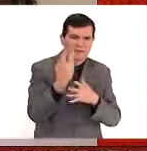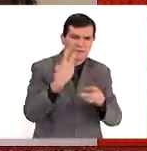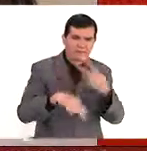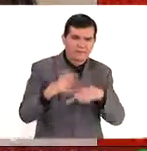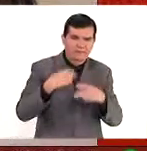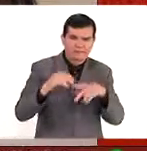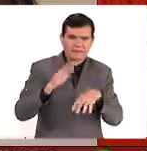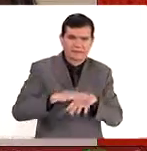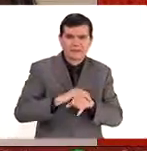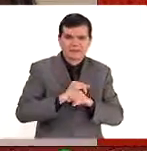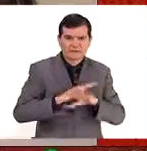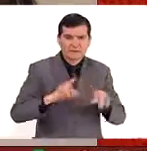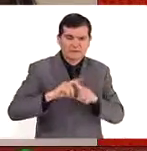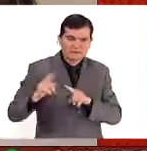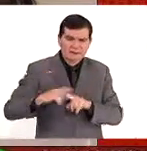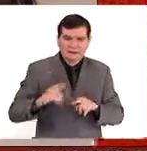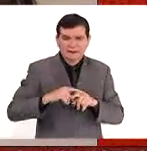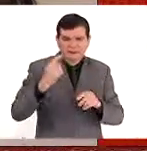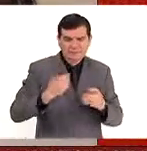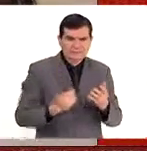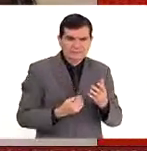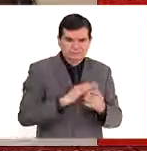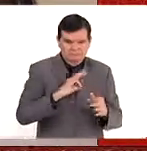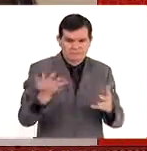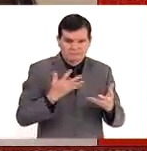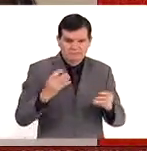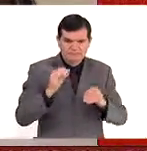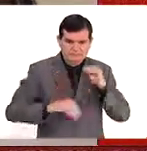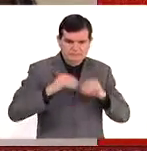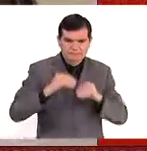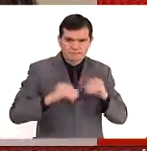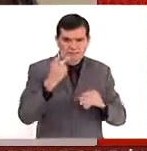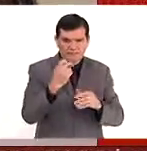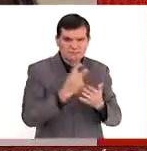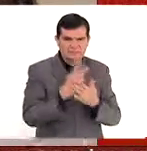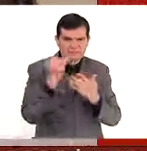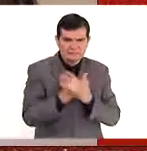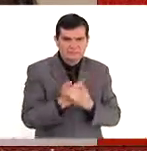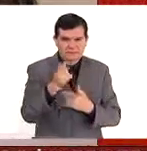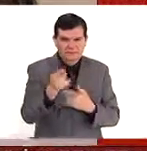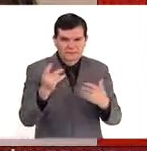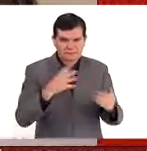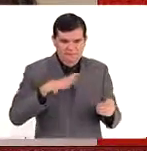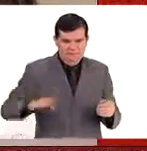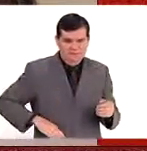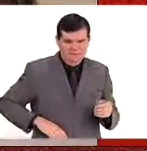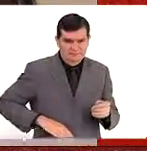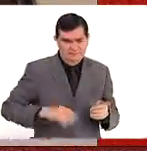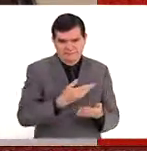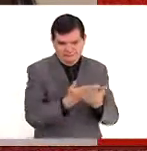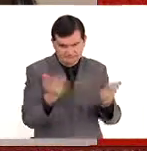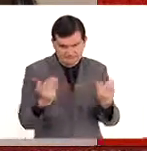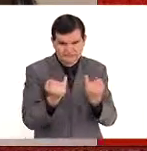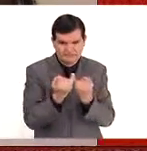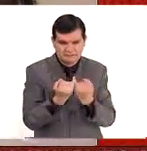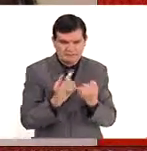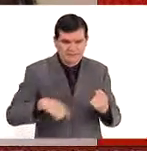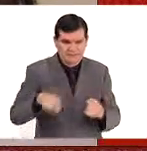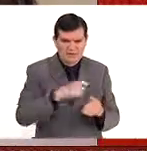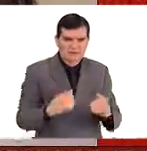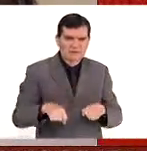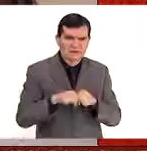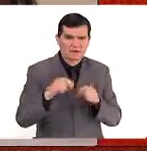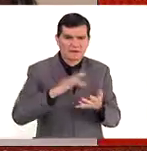otros jóvenes mexicanos de que sí se puede desarrollar estos proyectos que beneficien no solo a ustedes, sino también a nuestra sociedad.